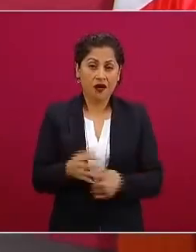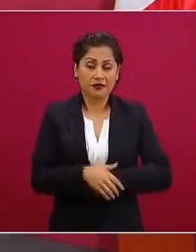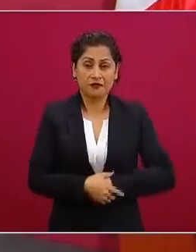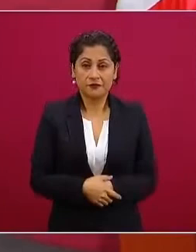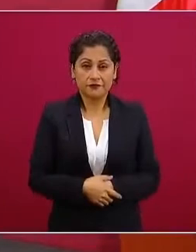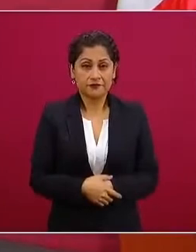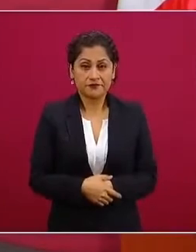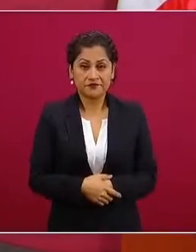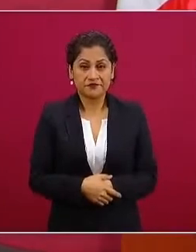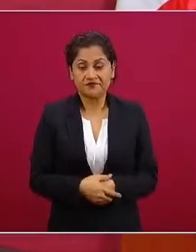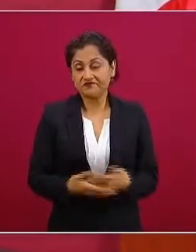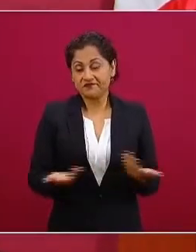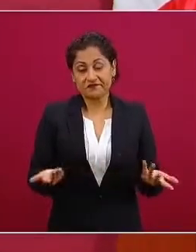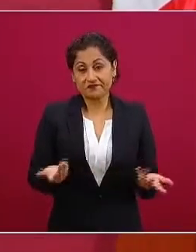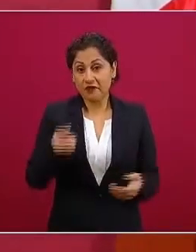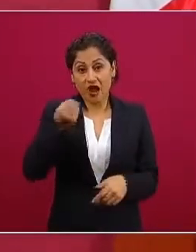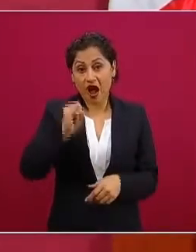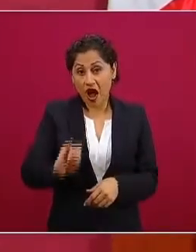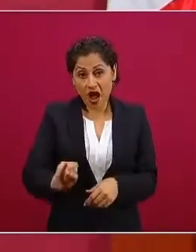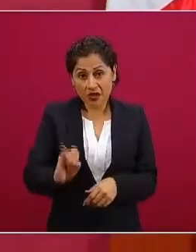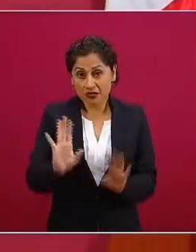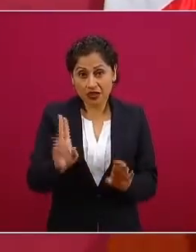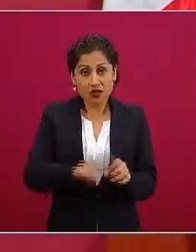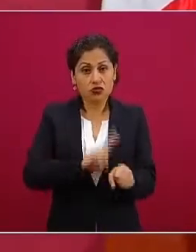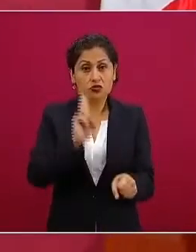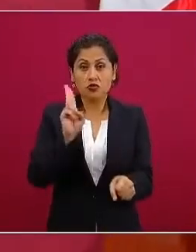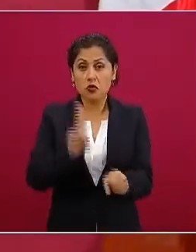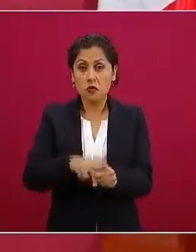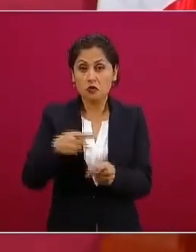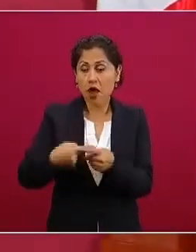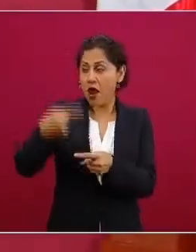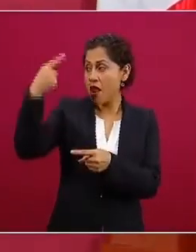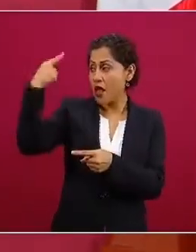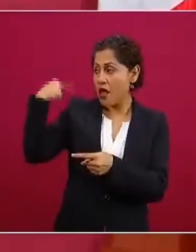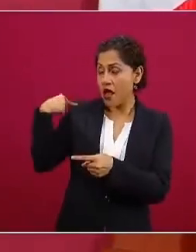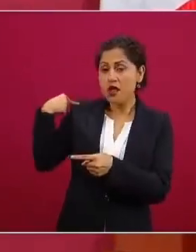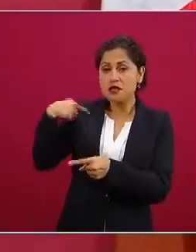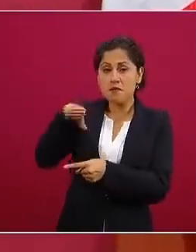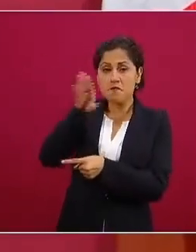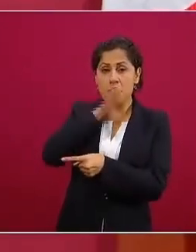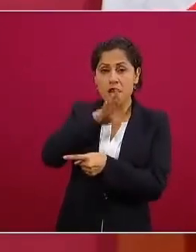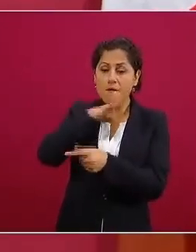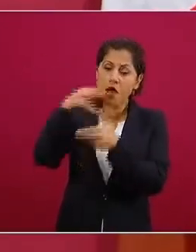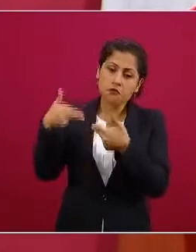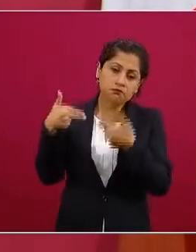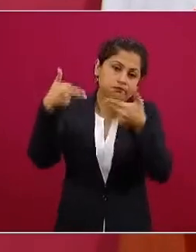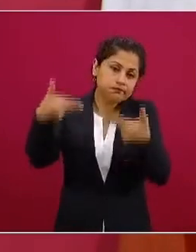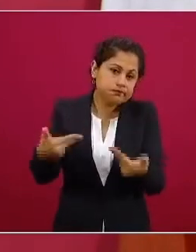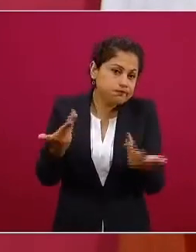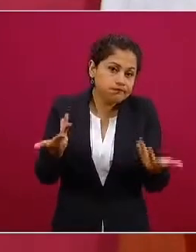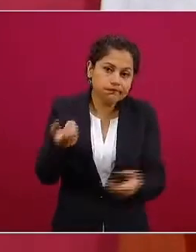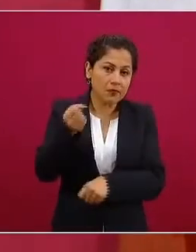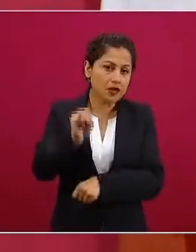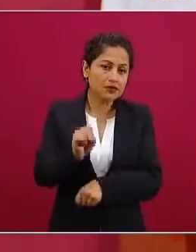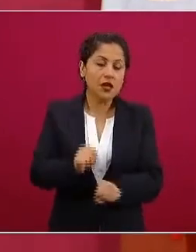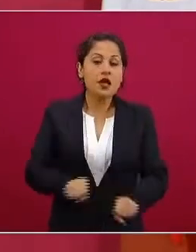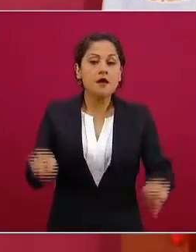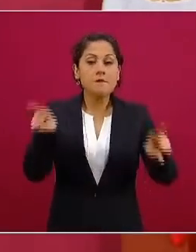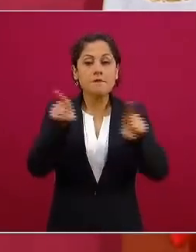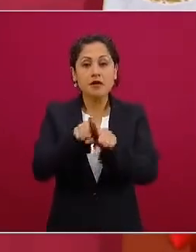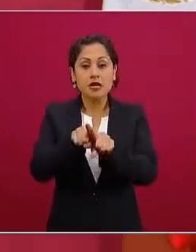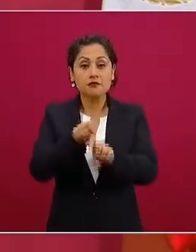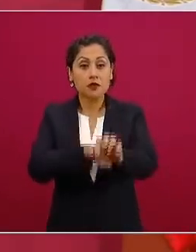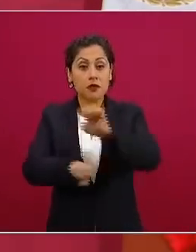es parte de la decadencia que se produjo y lo mismo en la radio lo mismo en la televisión